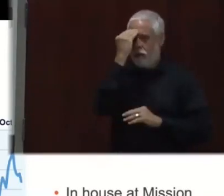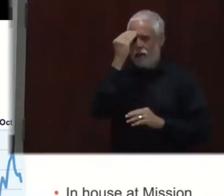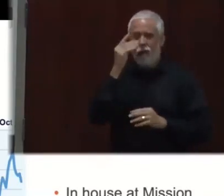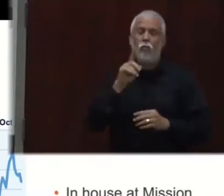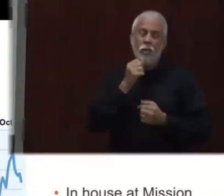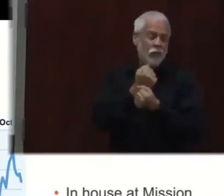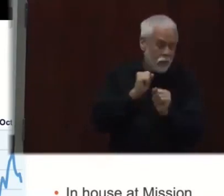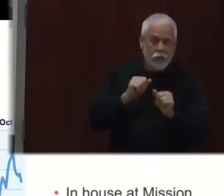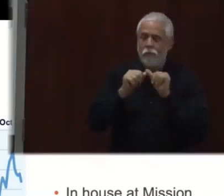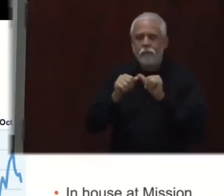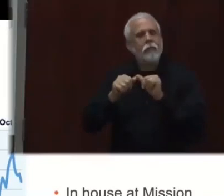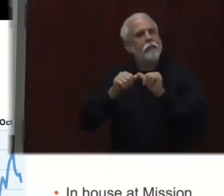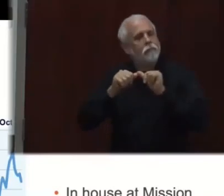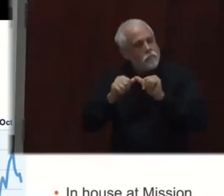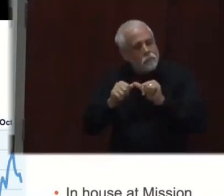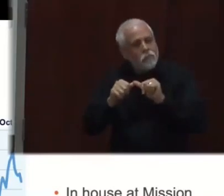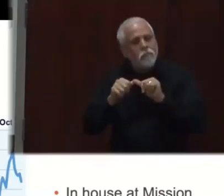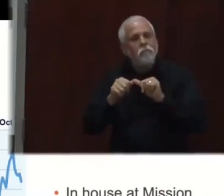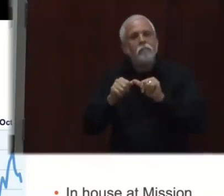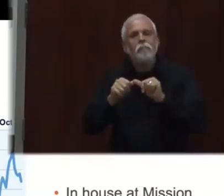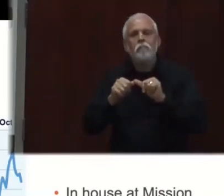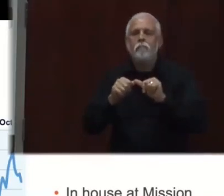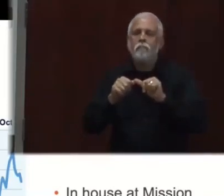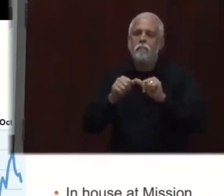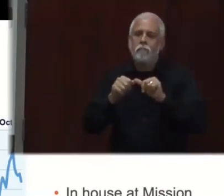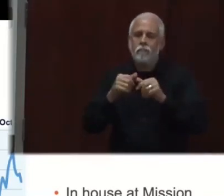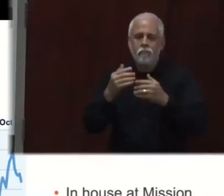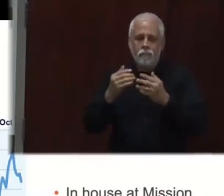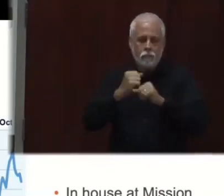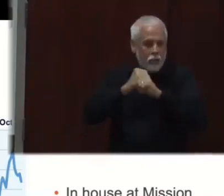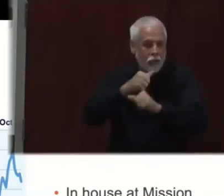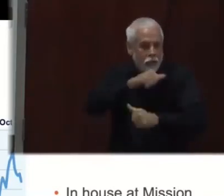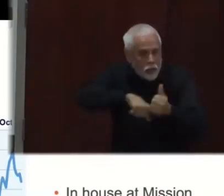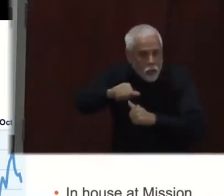normalidad para nuestra comunidad. Muchísimas gracias. Gracias.